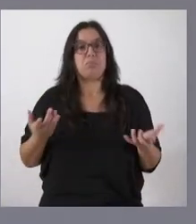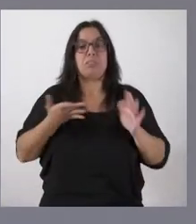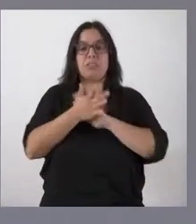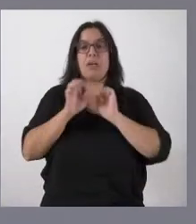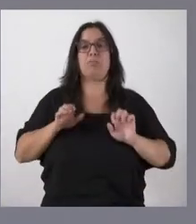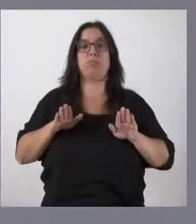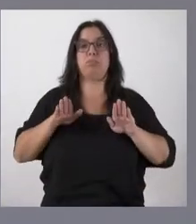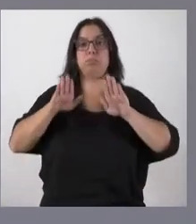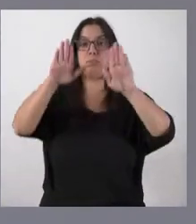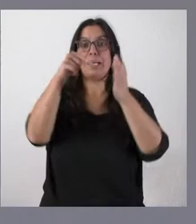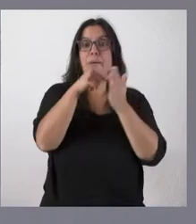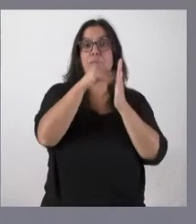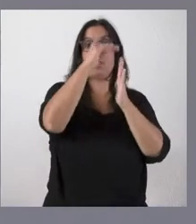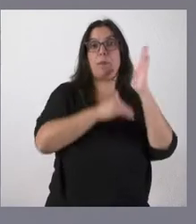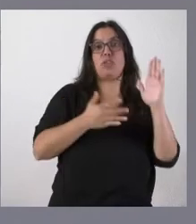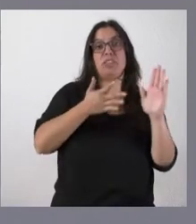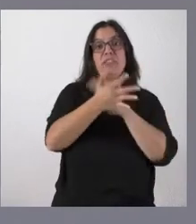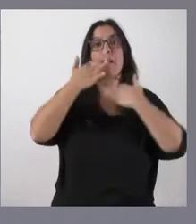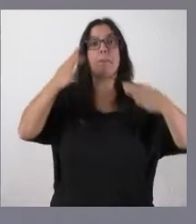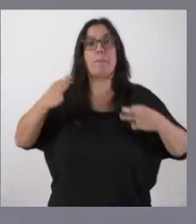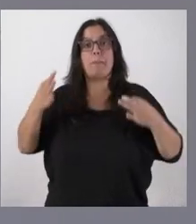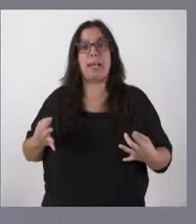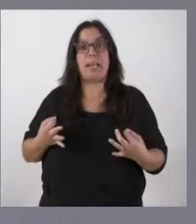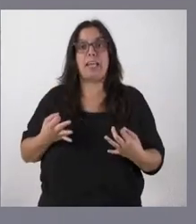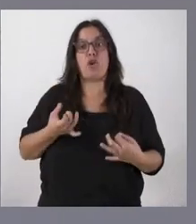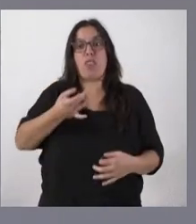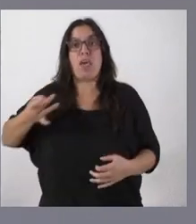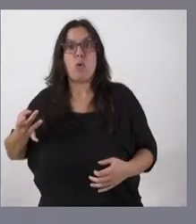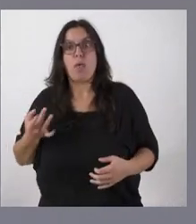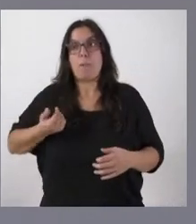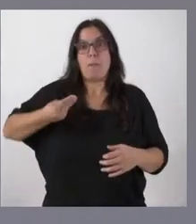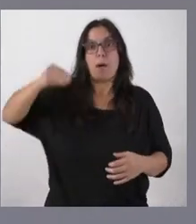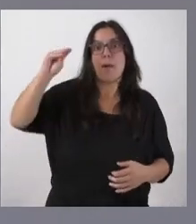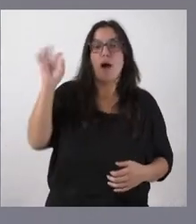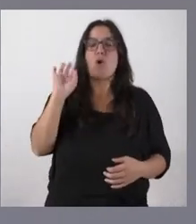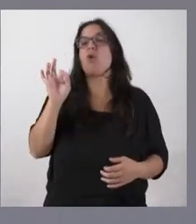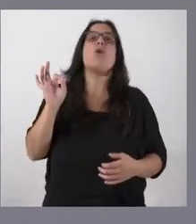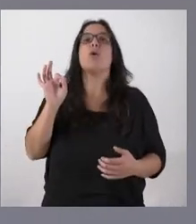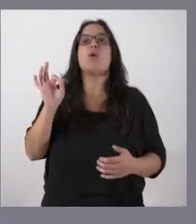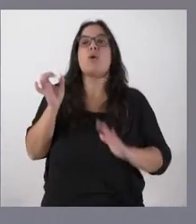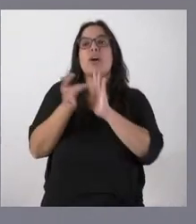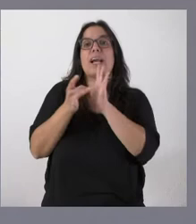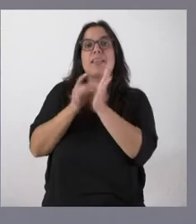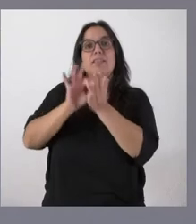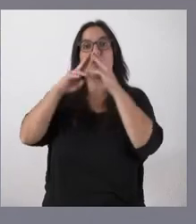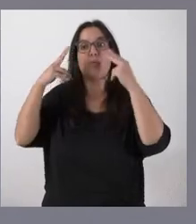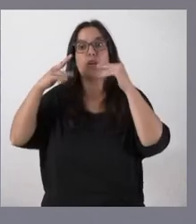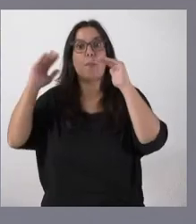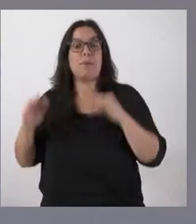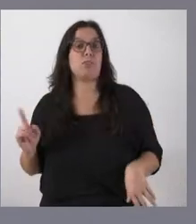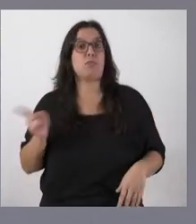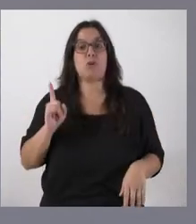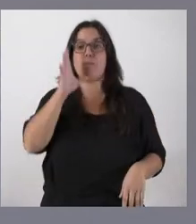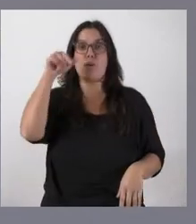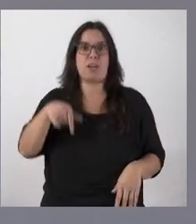siempre bajar impuestos supone poner en riesgo tu nivel de endeudamiento o supone reducir a una calidad de los servicios públicos que en Castilla y León está